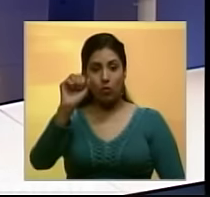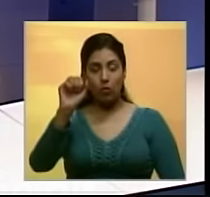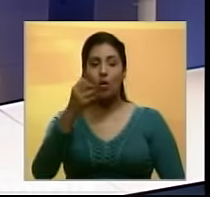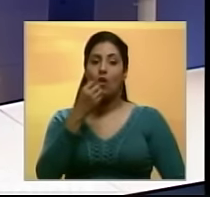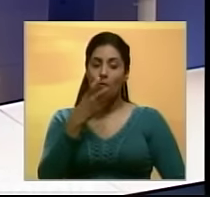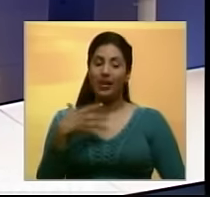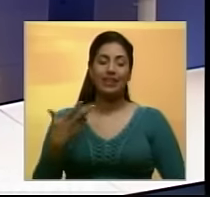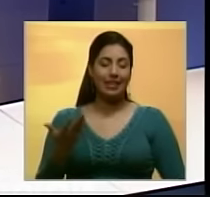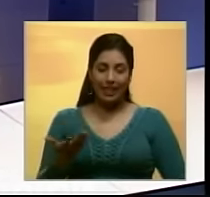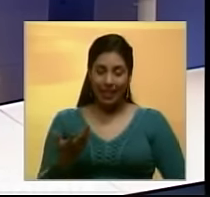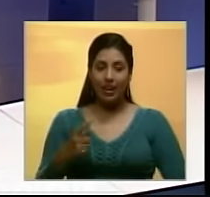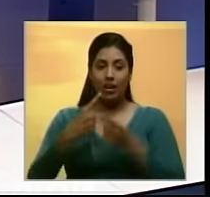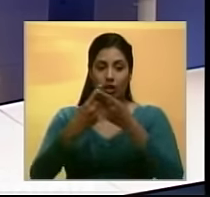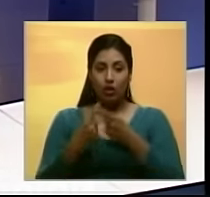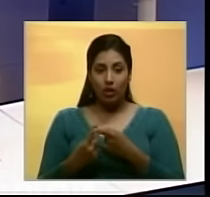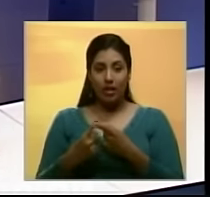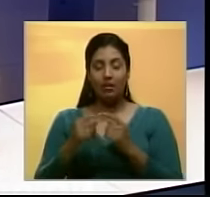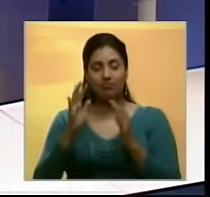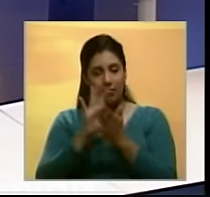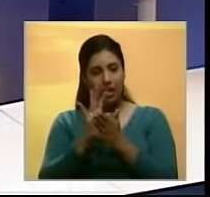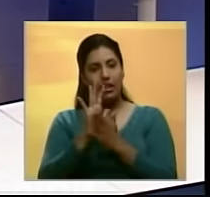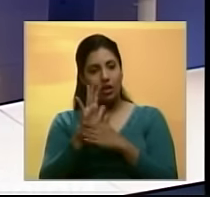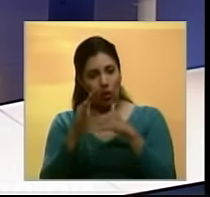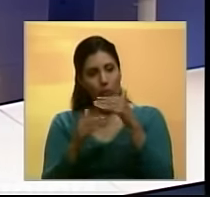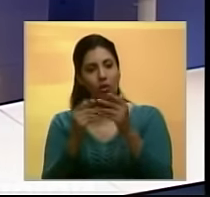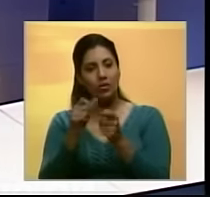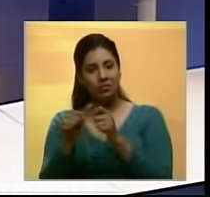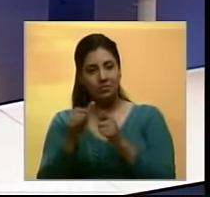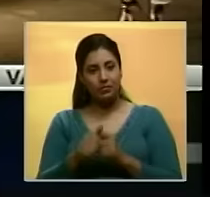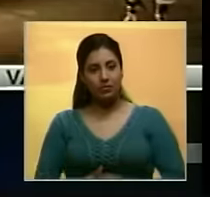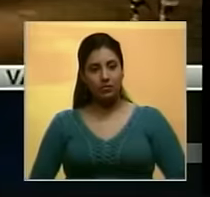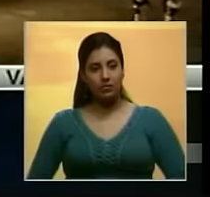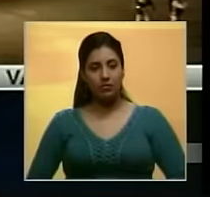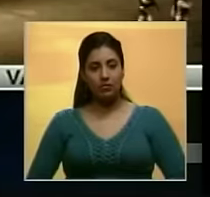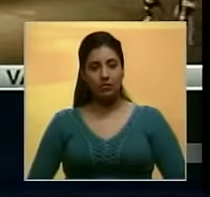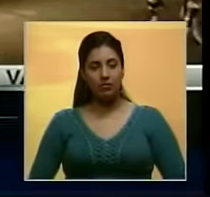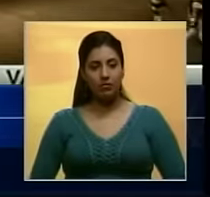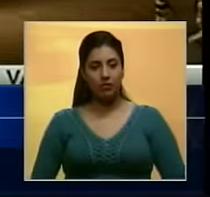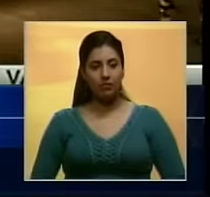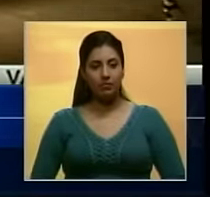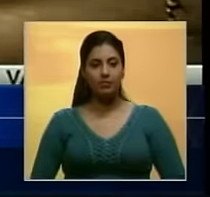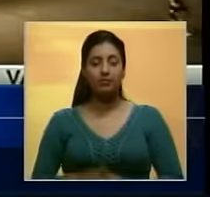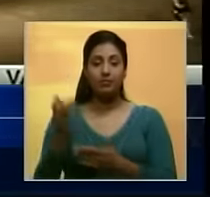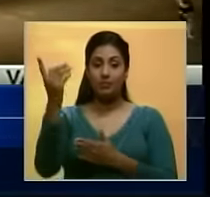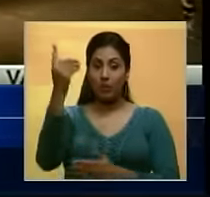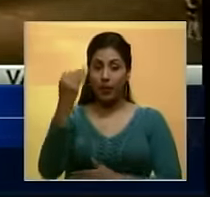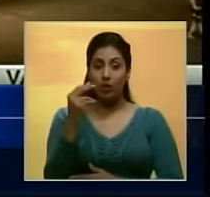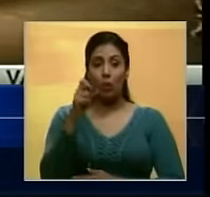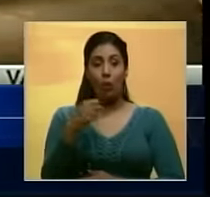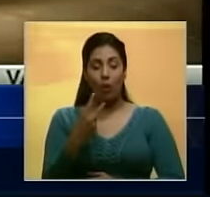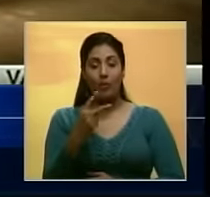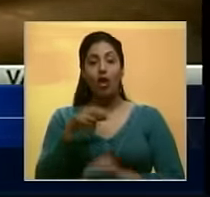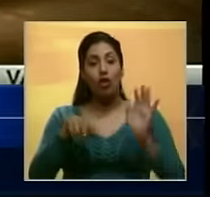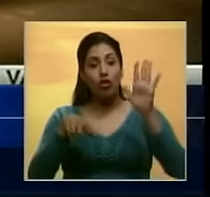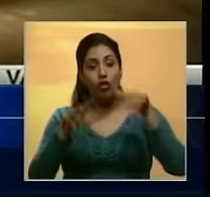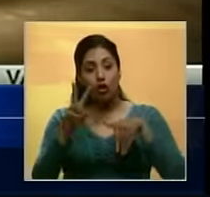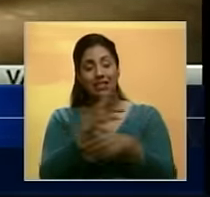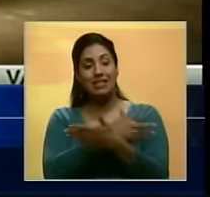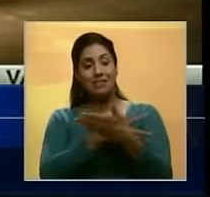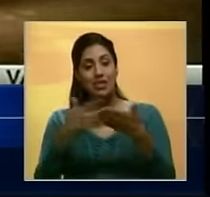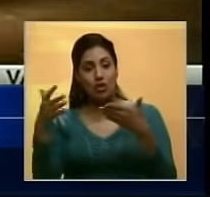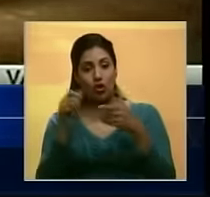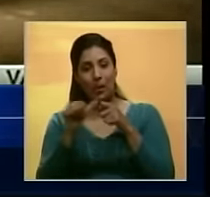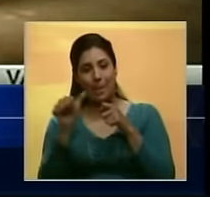Nicolás Maduro, afirmó que con esto van estabilizando la situación monetaria. Con la llegada de 12 millones de